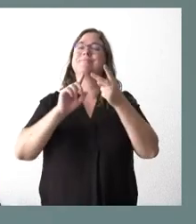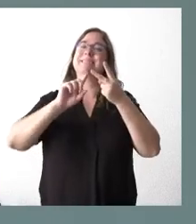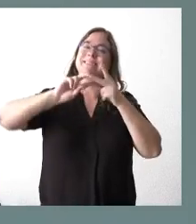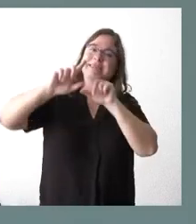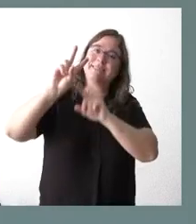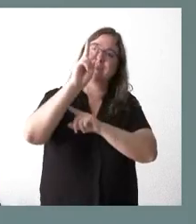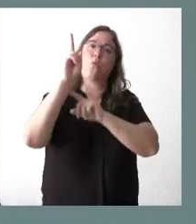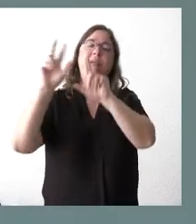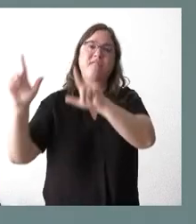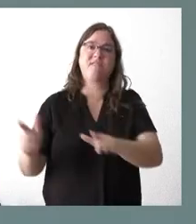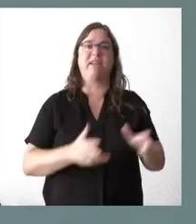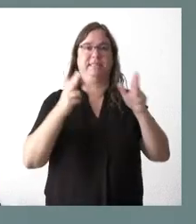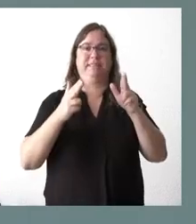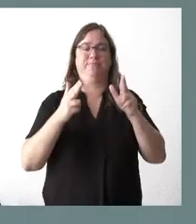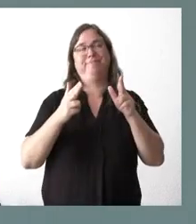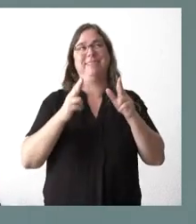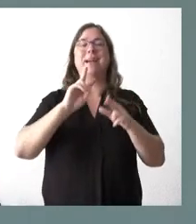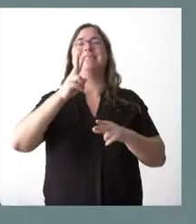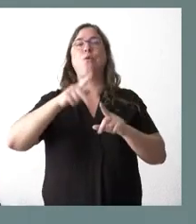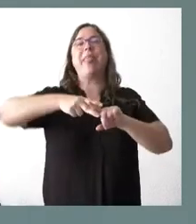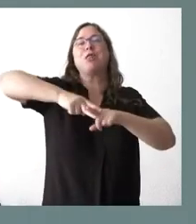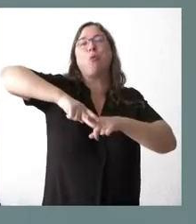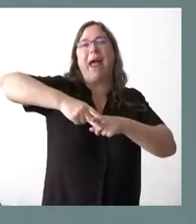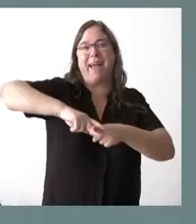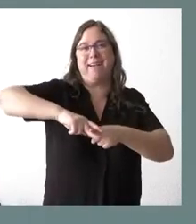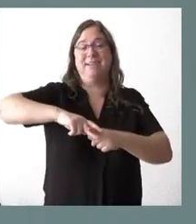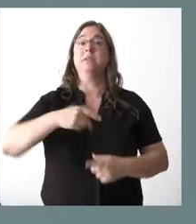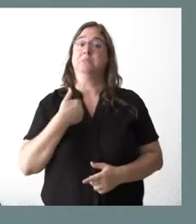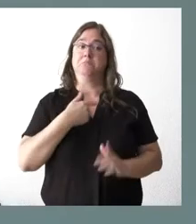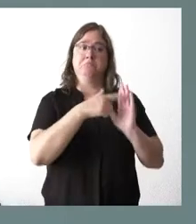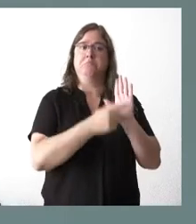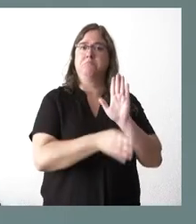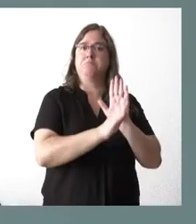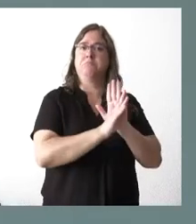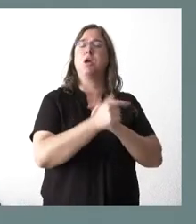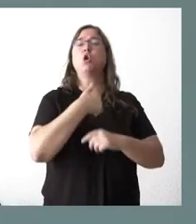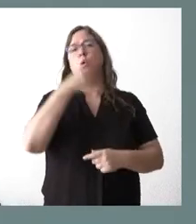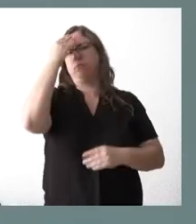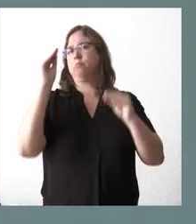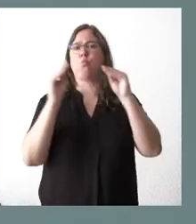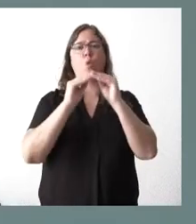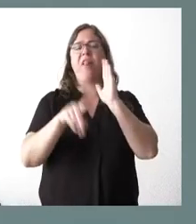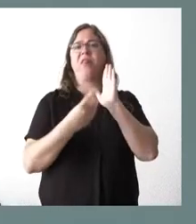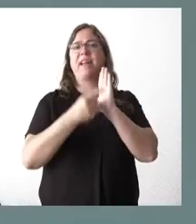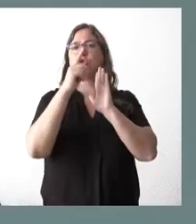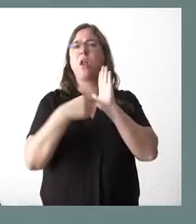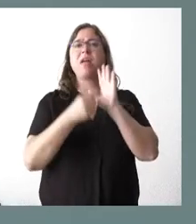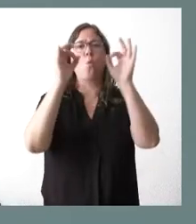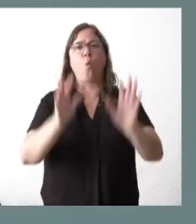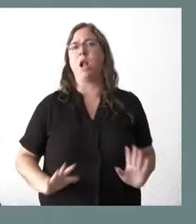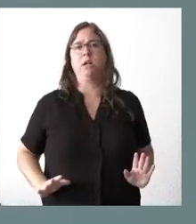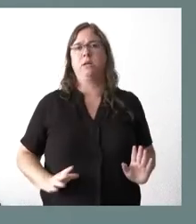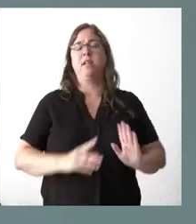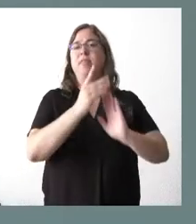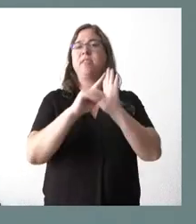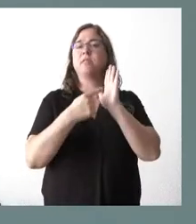segunda vuelta de tuerca, si lo quieren llamar ustedes en relación con este asunto. La primera fase está en vigor. Nosotros seguimos pensando respecto al decreto ley lo mismo que pensábamos. Y, por tanto, estamos